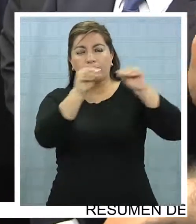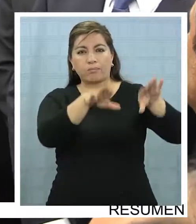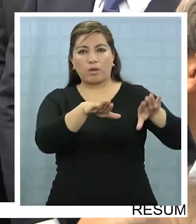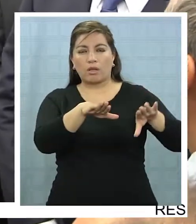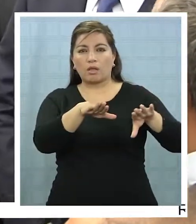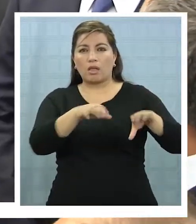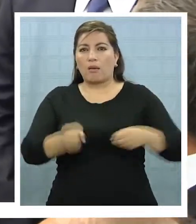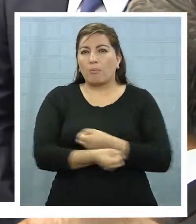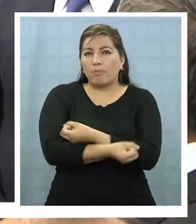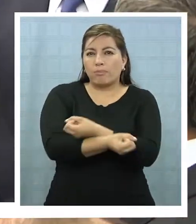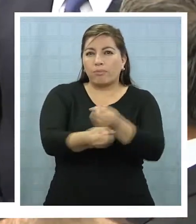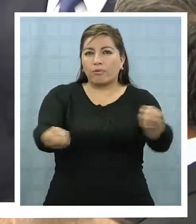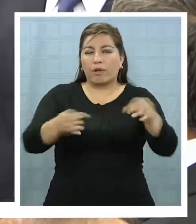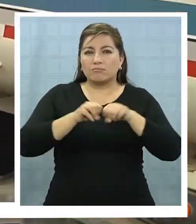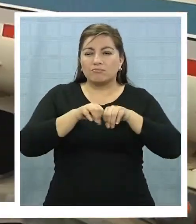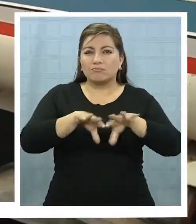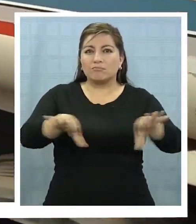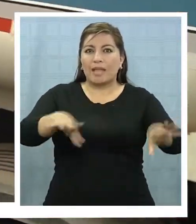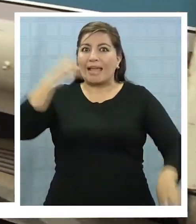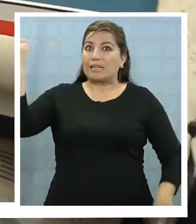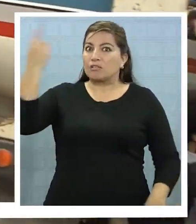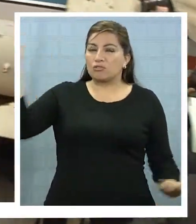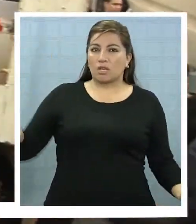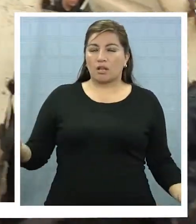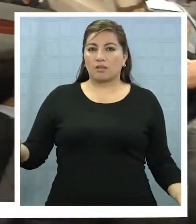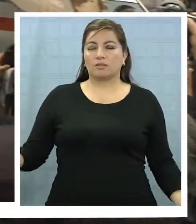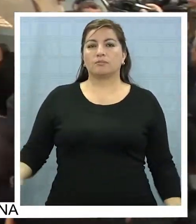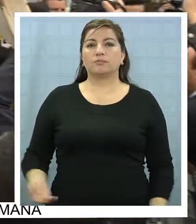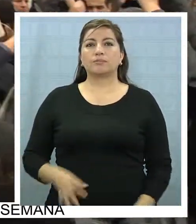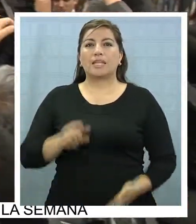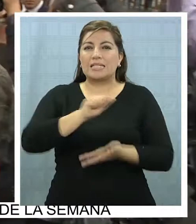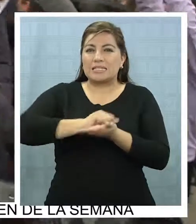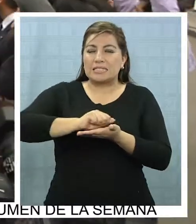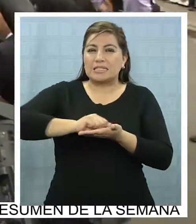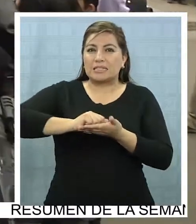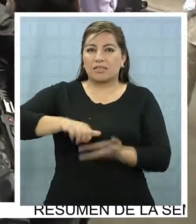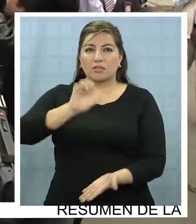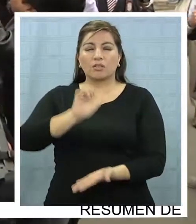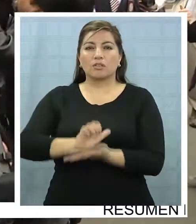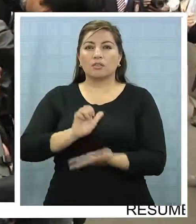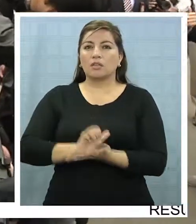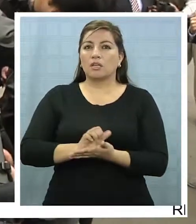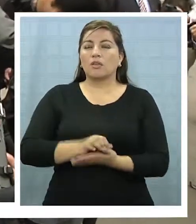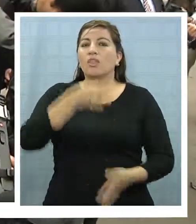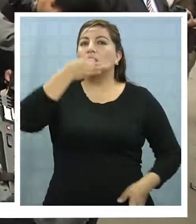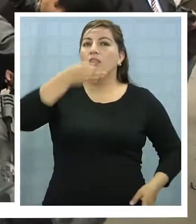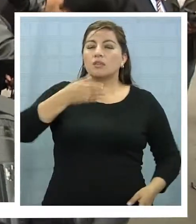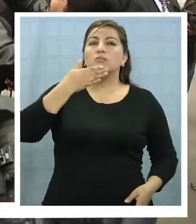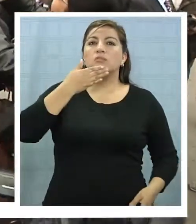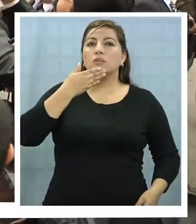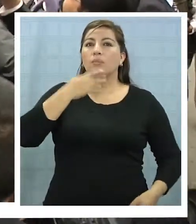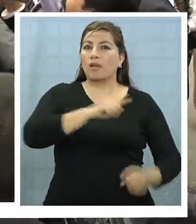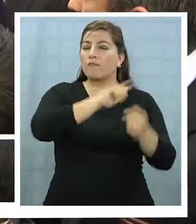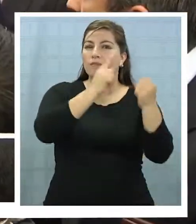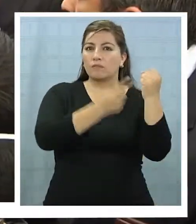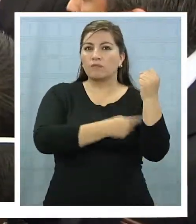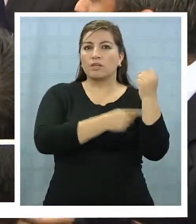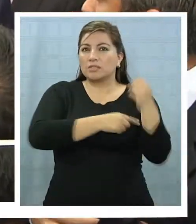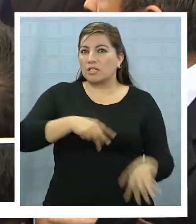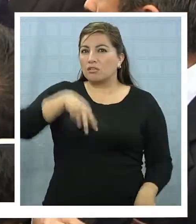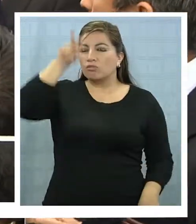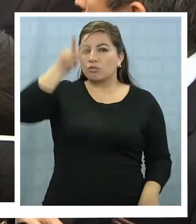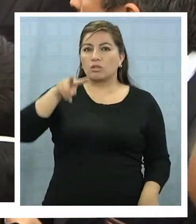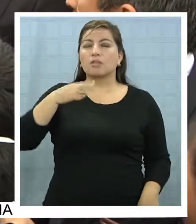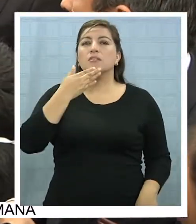mercado nacional. El Secretario de Estado se refirió también al fortalecimiento del Plan Frontera Norte y al